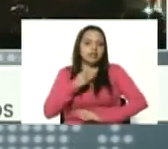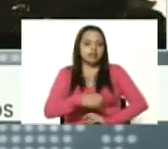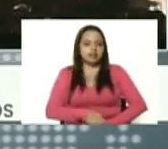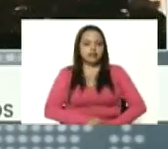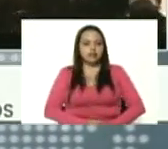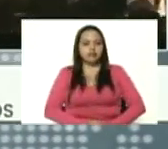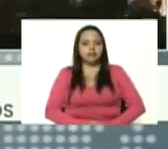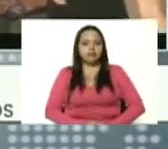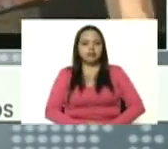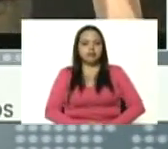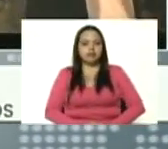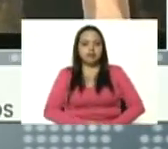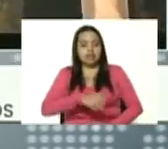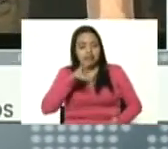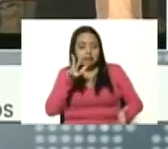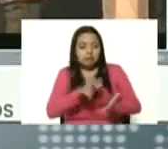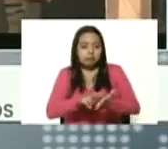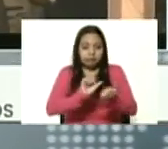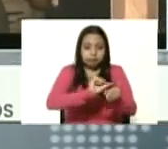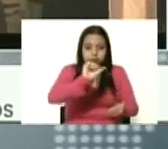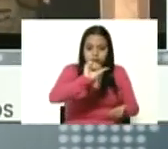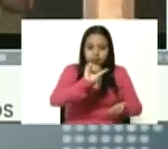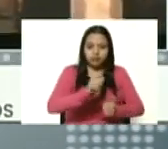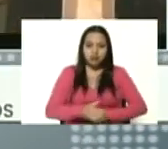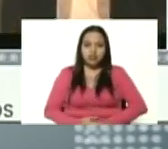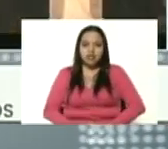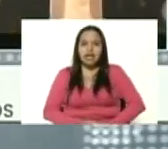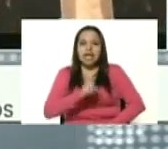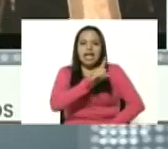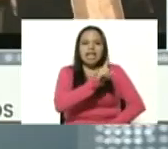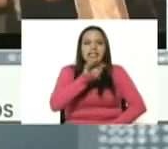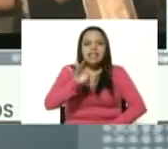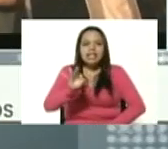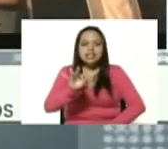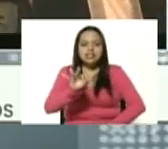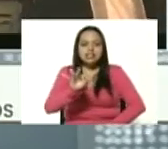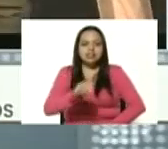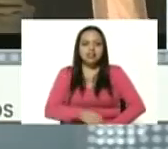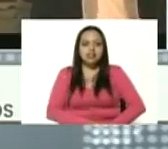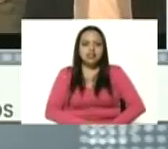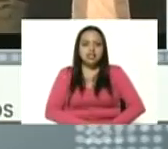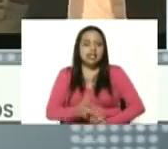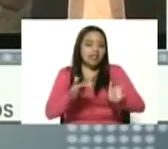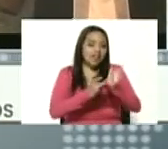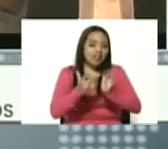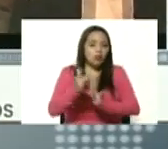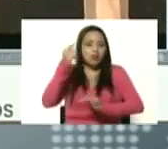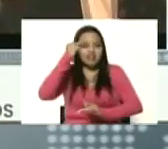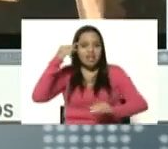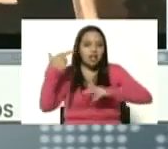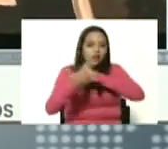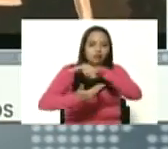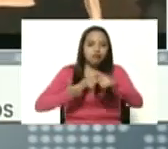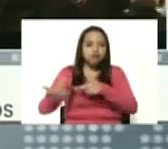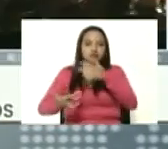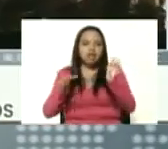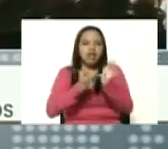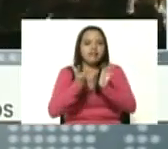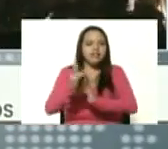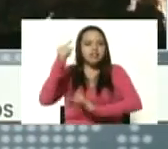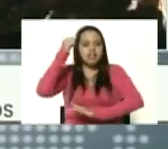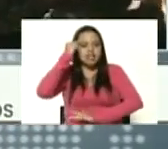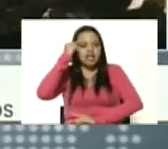y decretó el 13 de abril como el día de la revolución de abril y el día de la